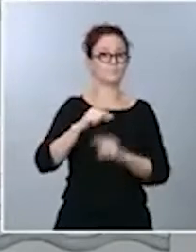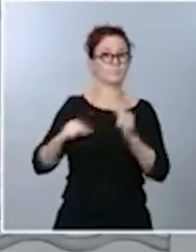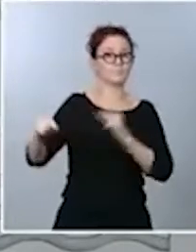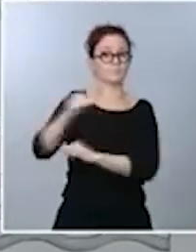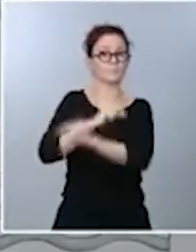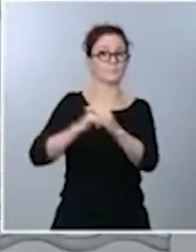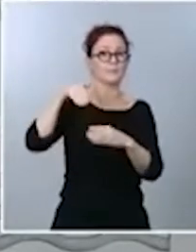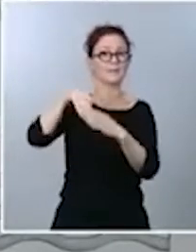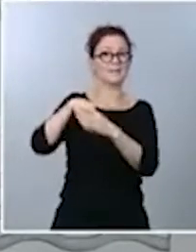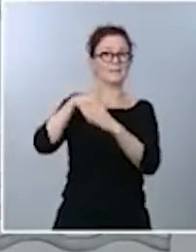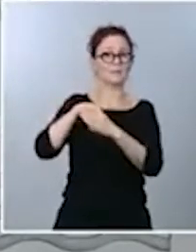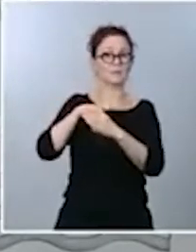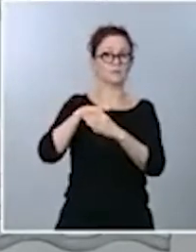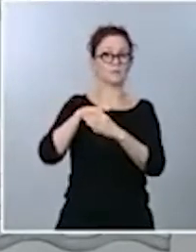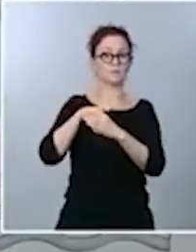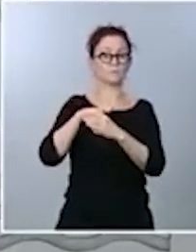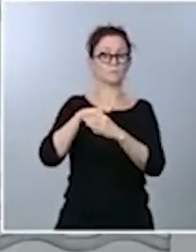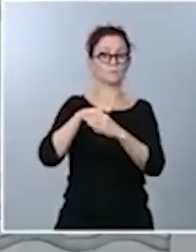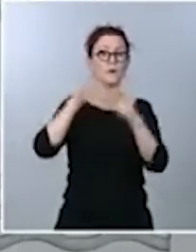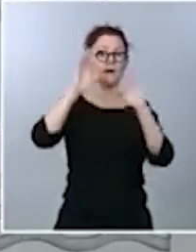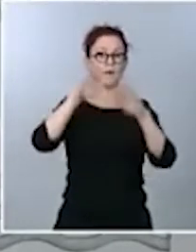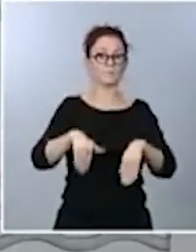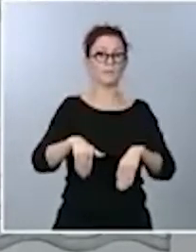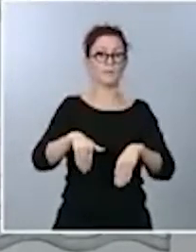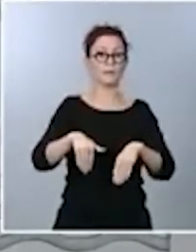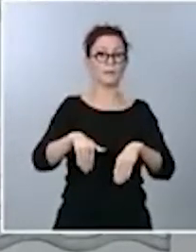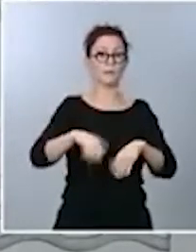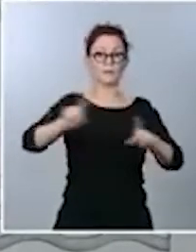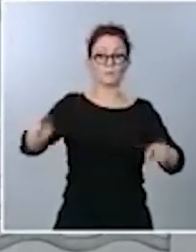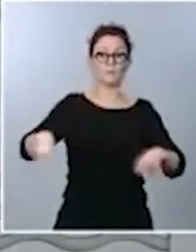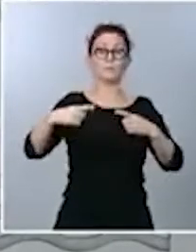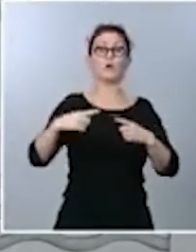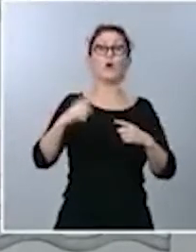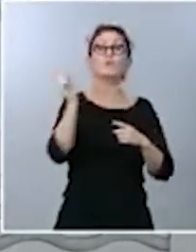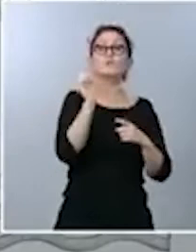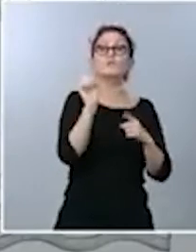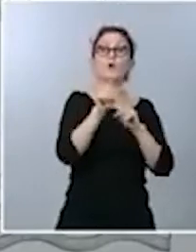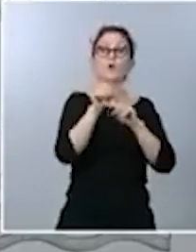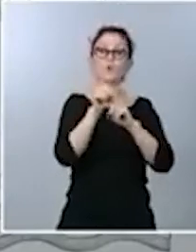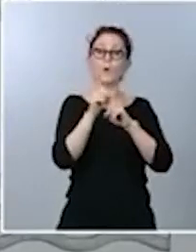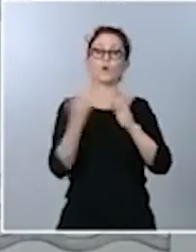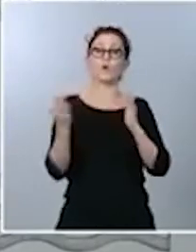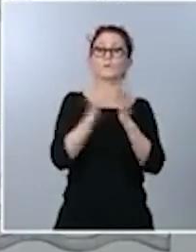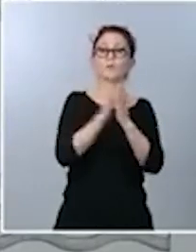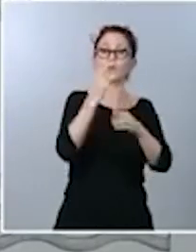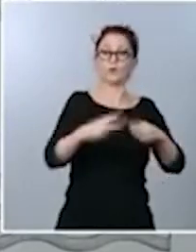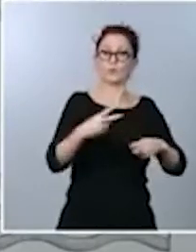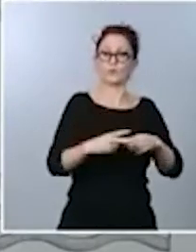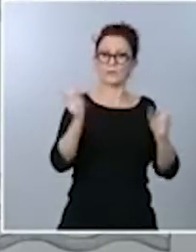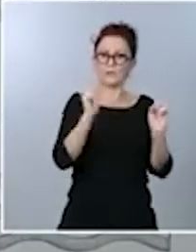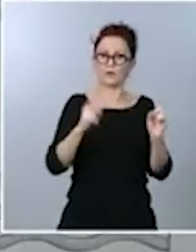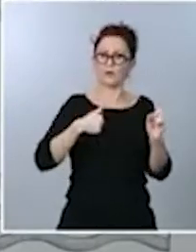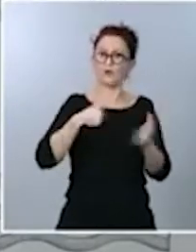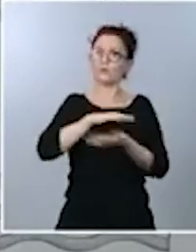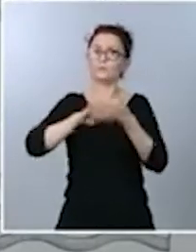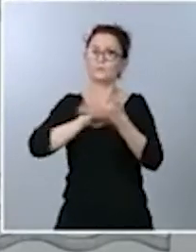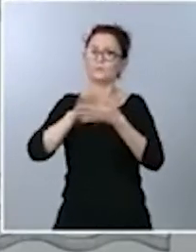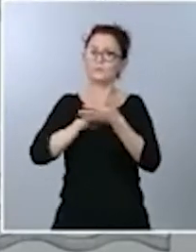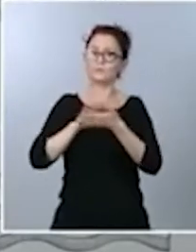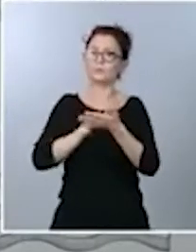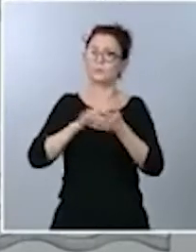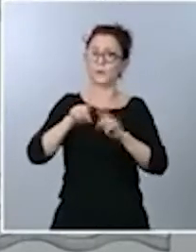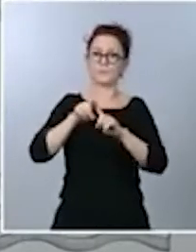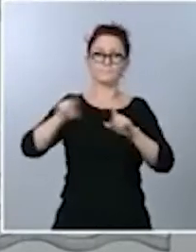en donde el frentismo, que no la confrontación política, el frentismo que viene practicando, lo único que